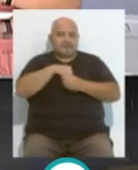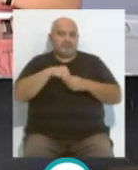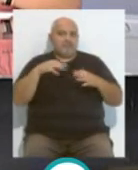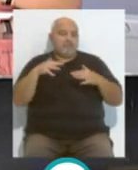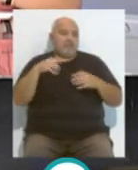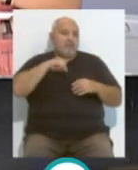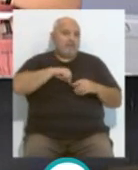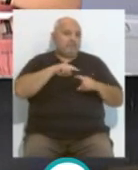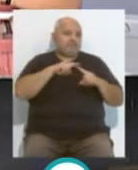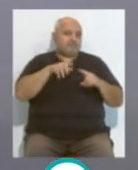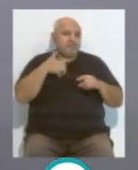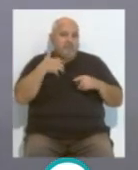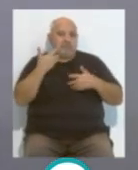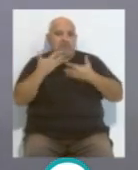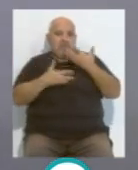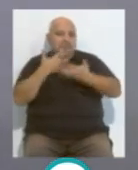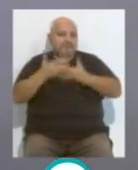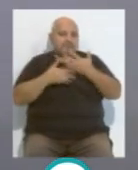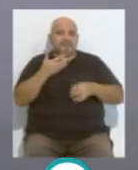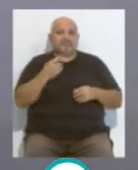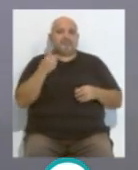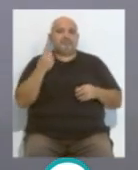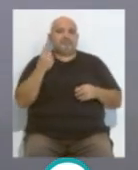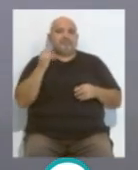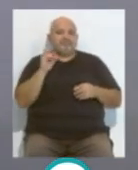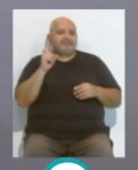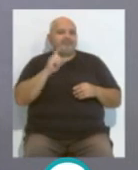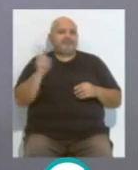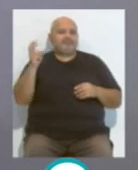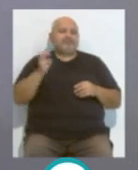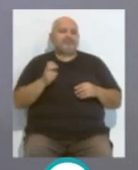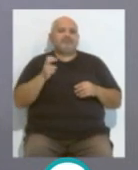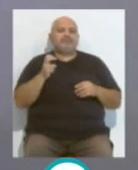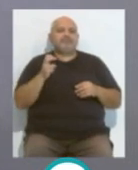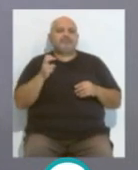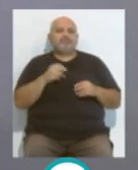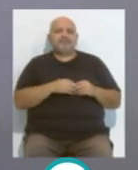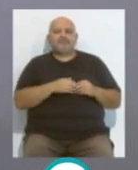partido, tendría algún tipo de molestias, y lo que sí, tampoco vino Tomás